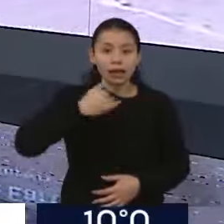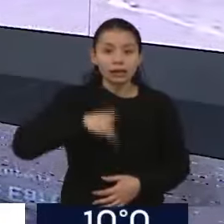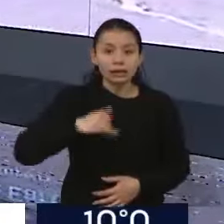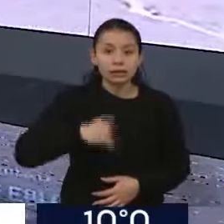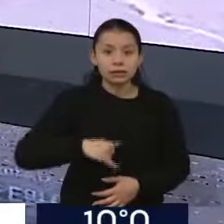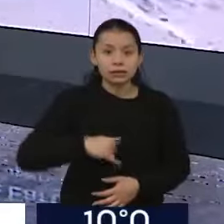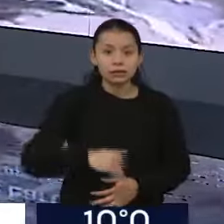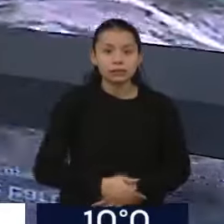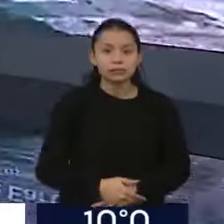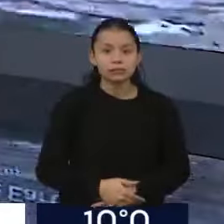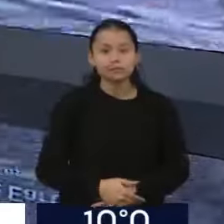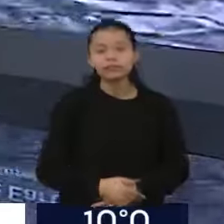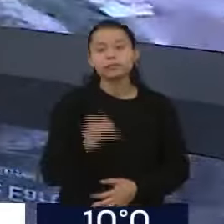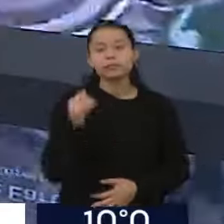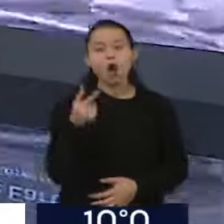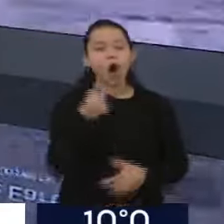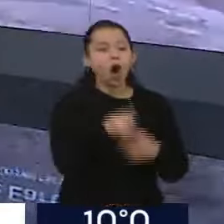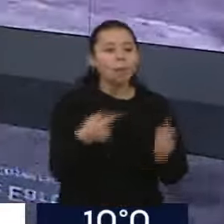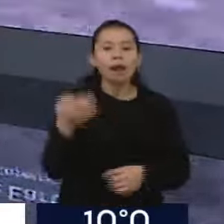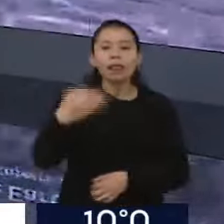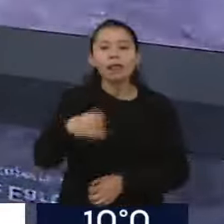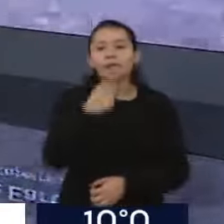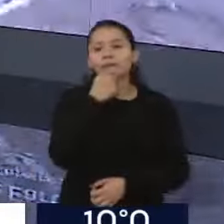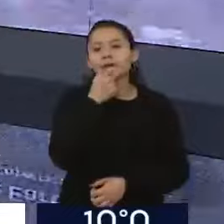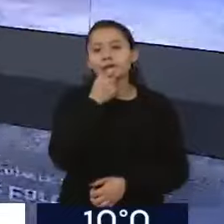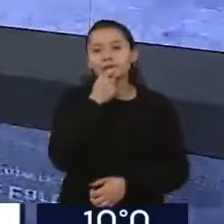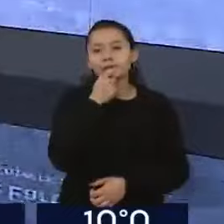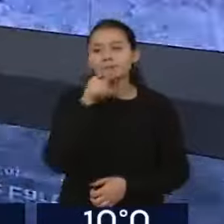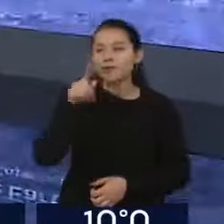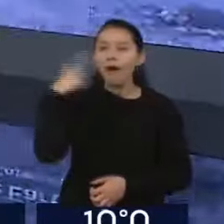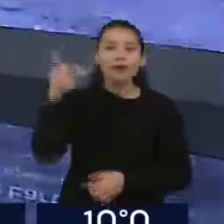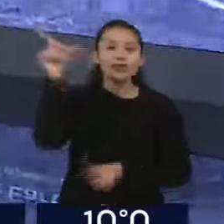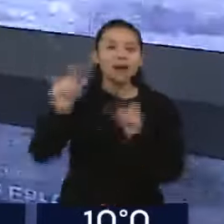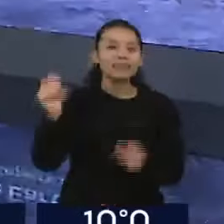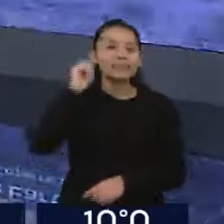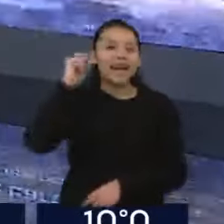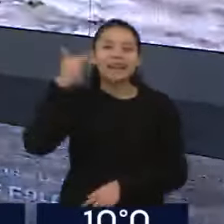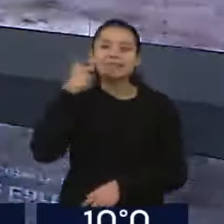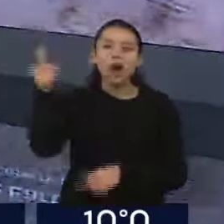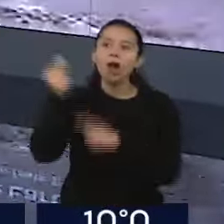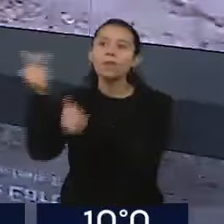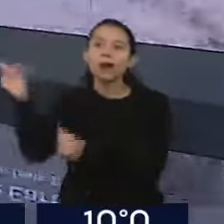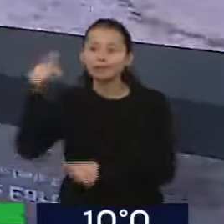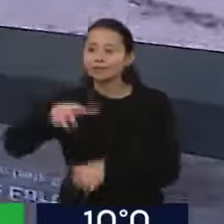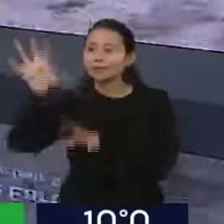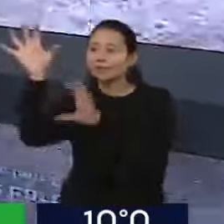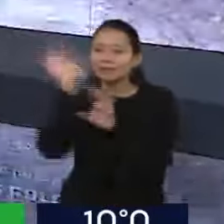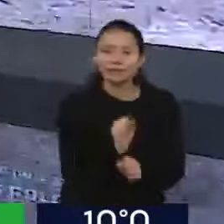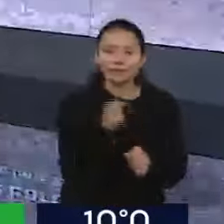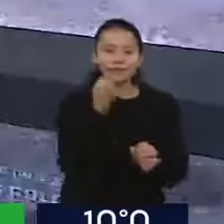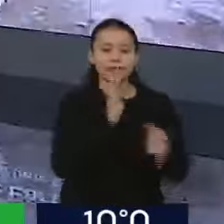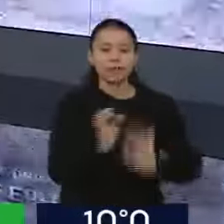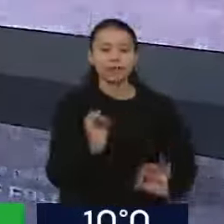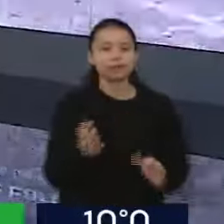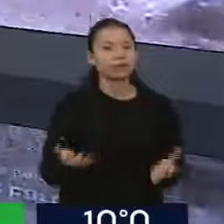seguir comprando, por ejemplo, gas en otros países. Claro. Algo que todavía falta mucho por recorrer en esta materia.